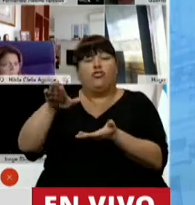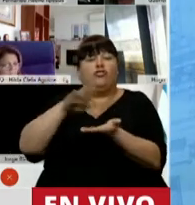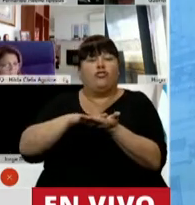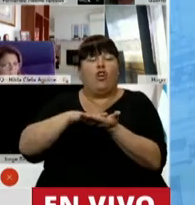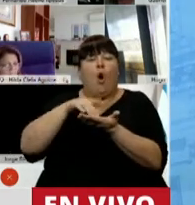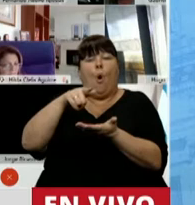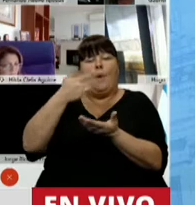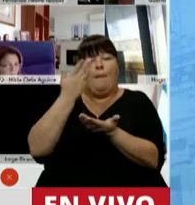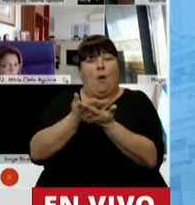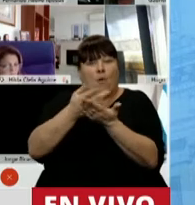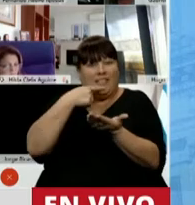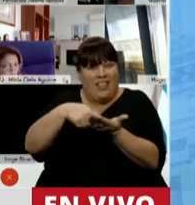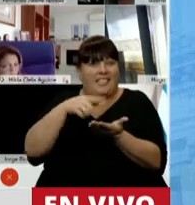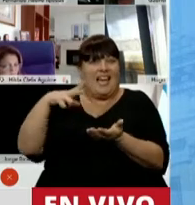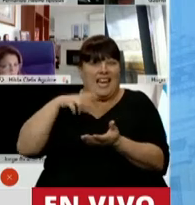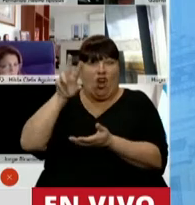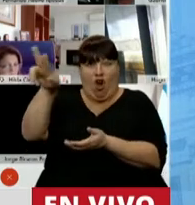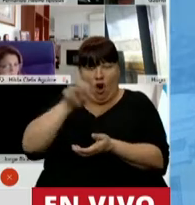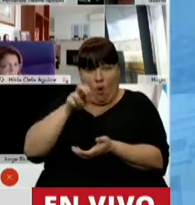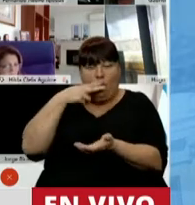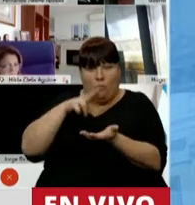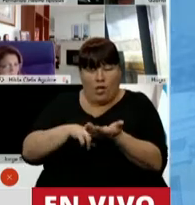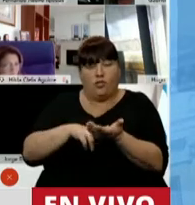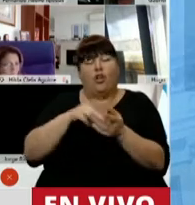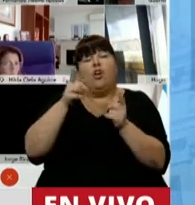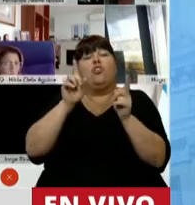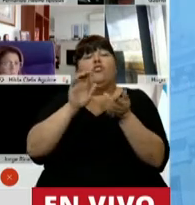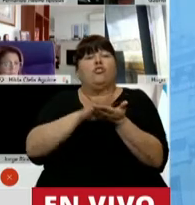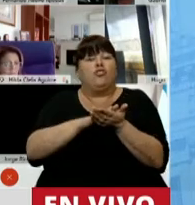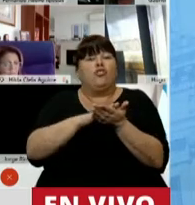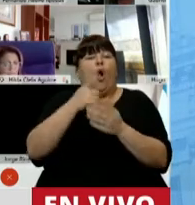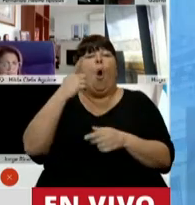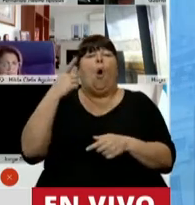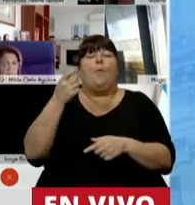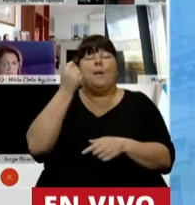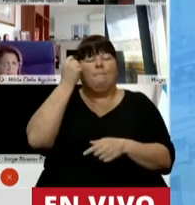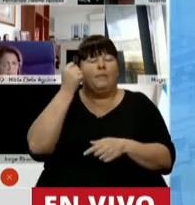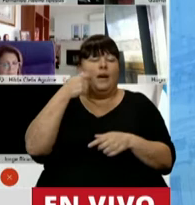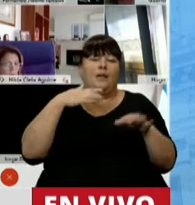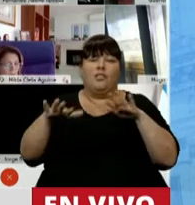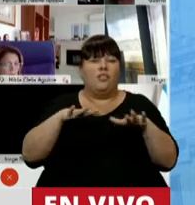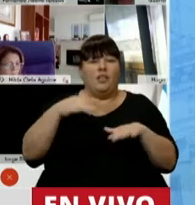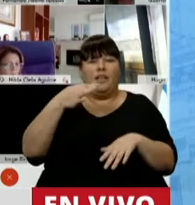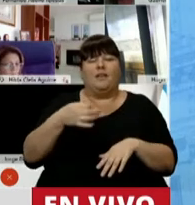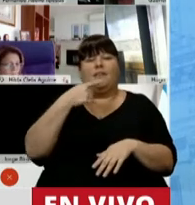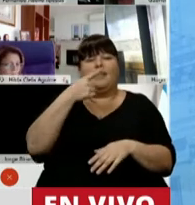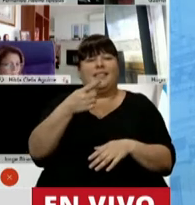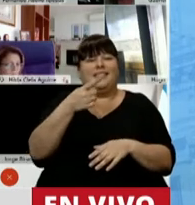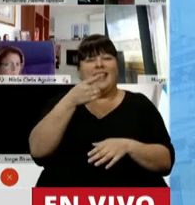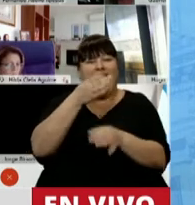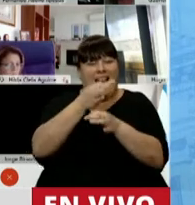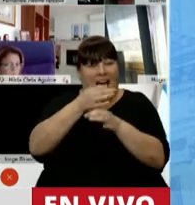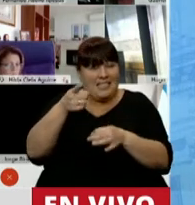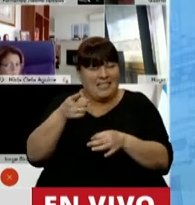circunstancias que la iniciativa señala y conforme al principio de primacía de la realidad que aplica la especie